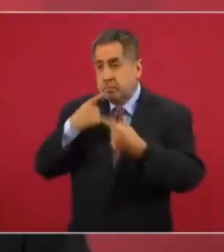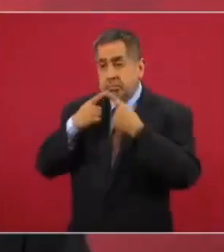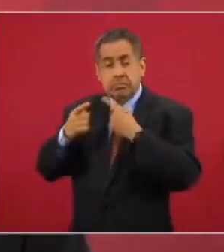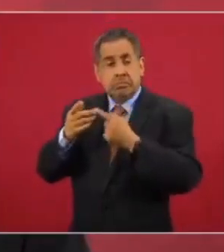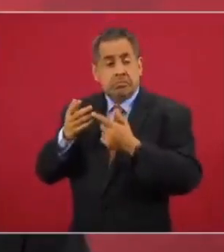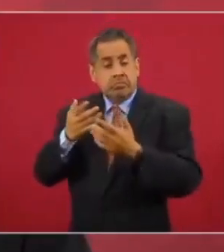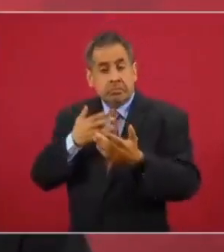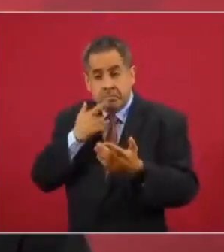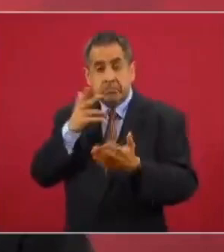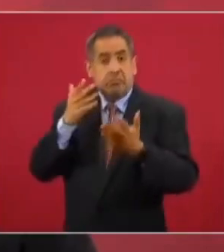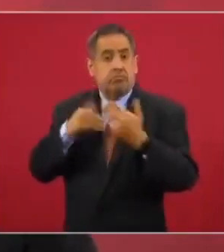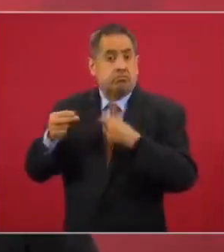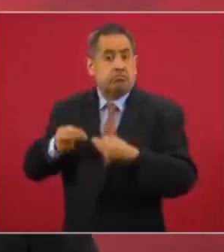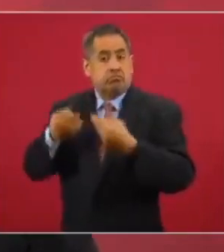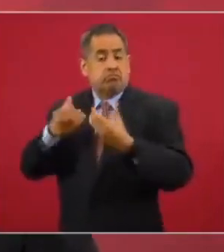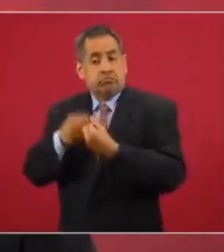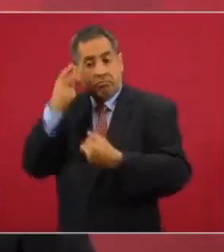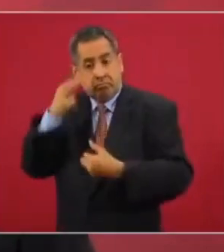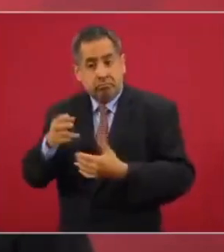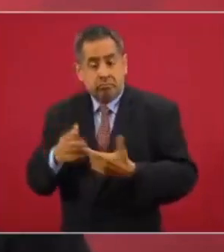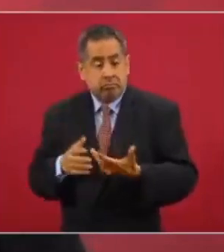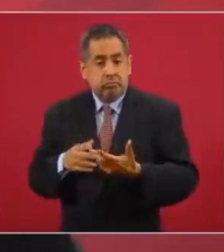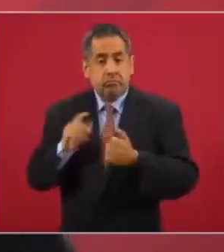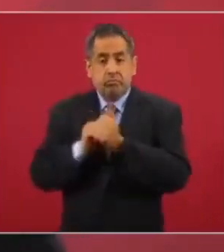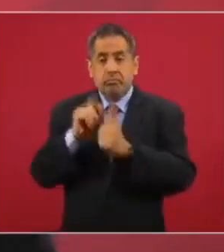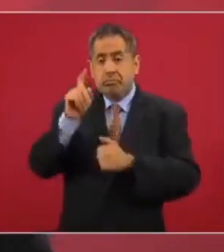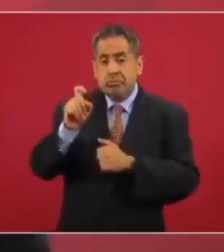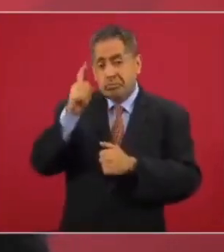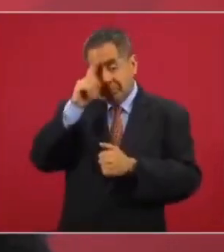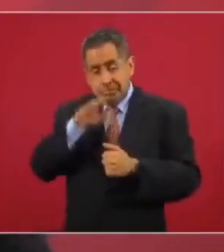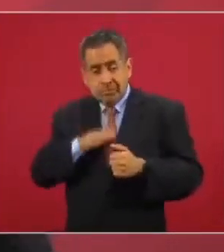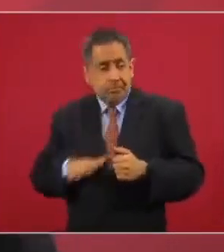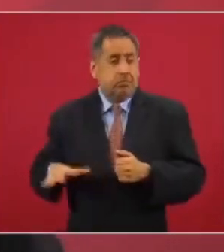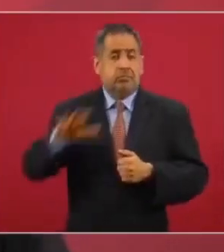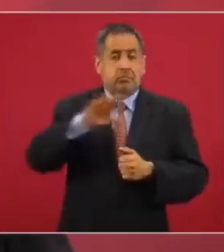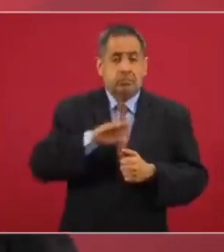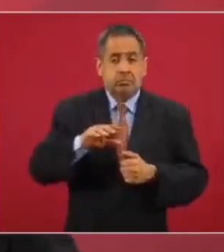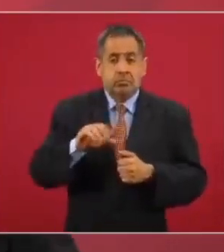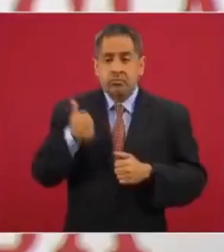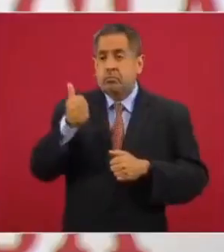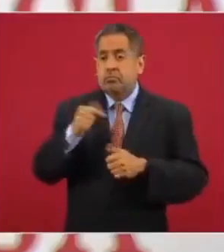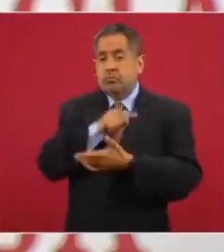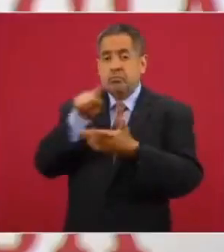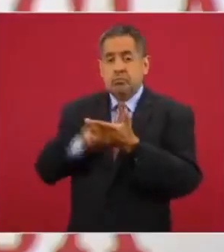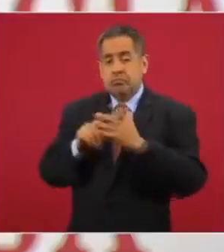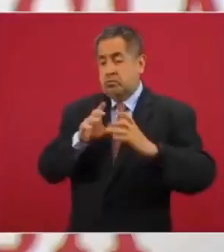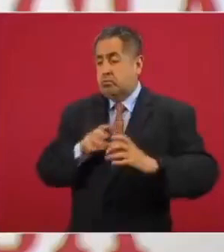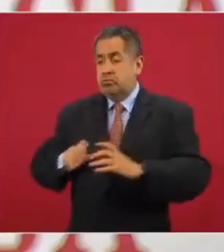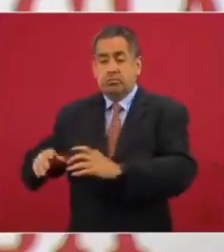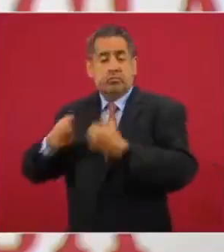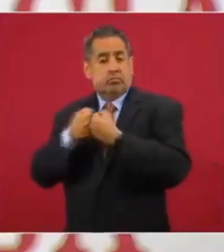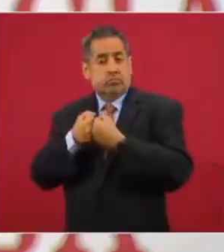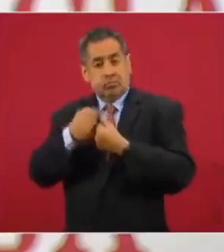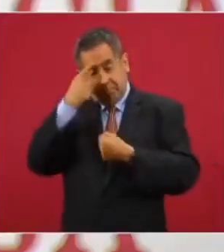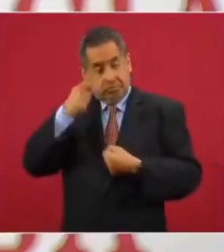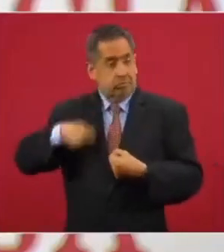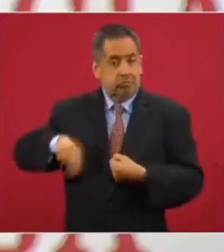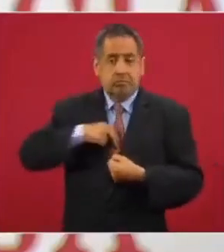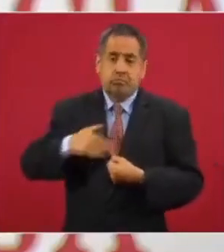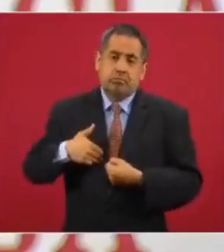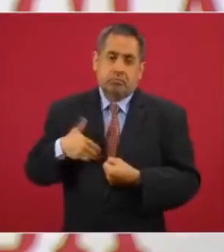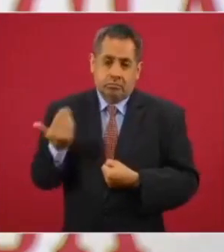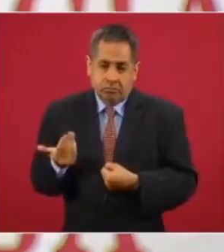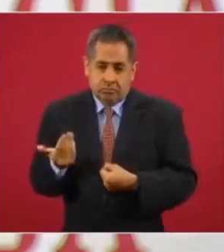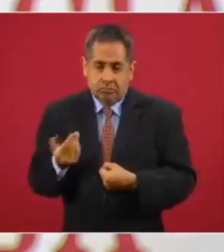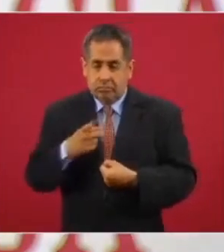exitosas de México, pero además consumo de agua para 11 asentamientos humanos en nuestra frontera, que